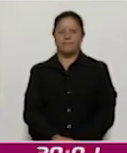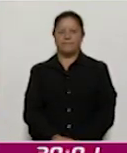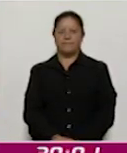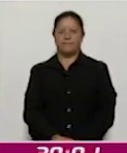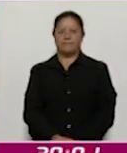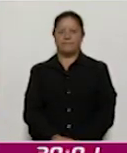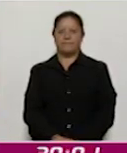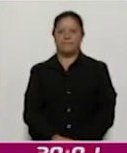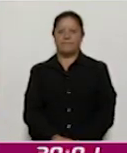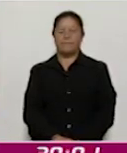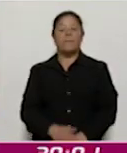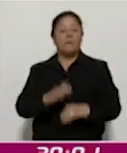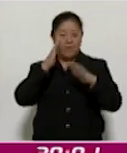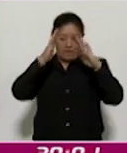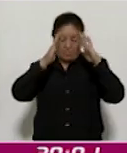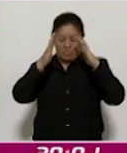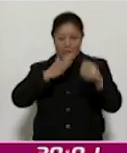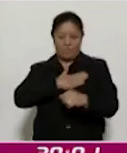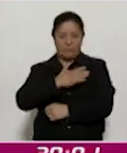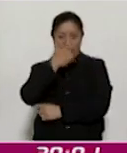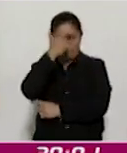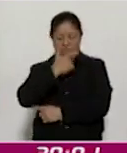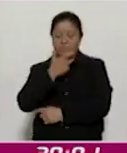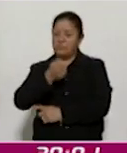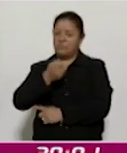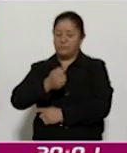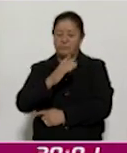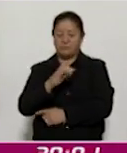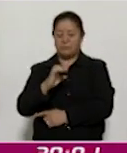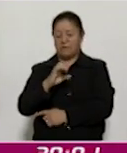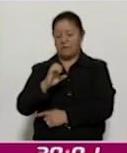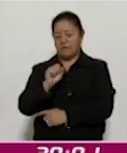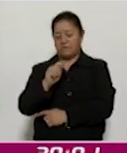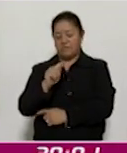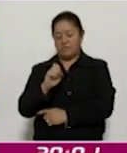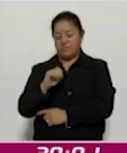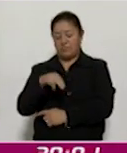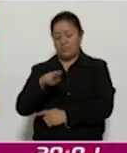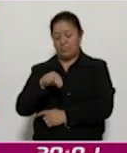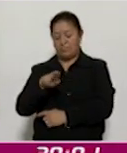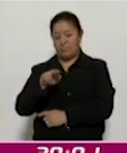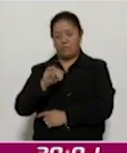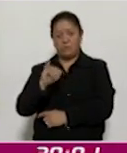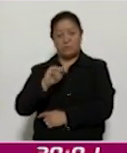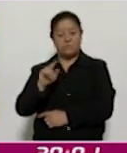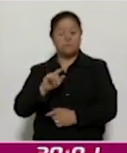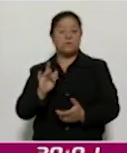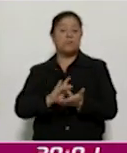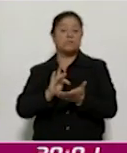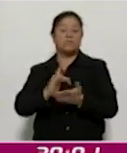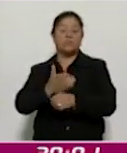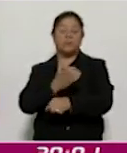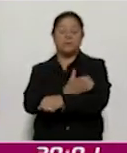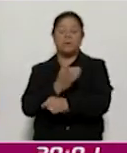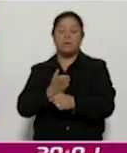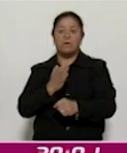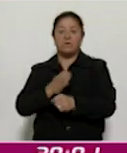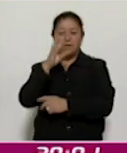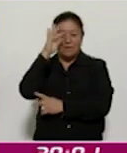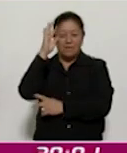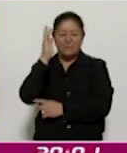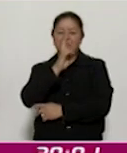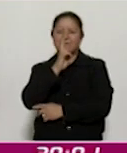¿Qué tal? Muy buenas noches. Les saluda Celeste Muñiz. Le agradezco que nos esté acompañando en esta tercera emisión de Coracyt